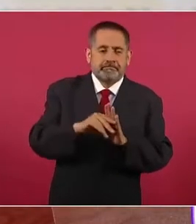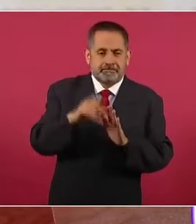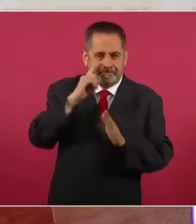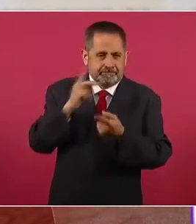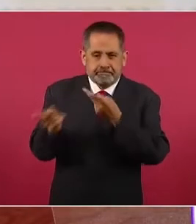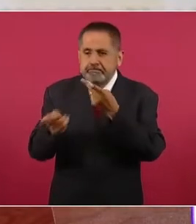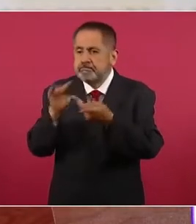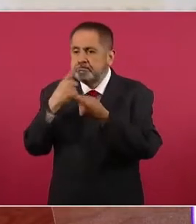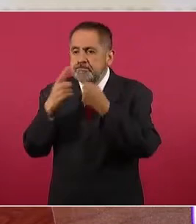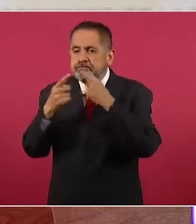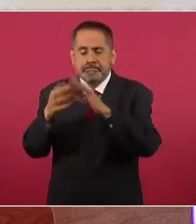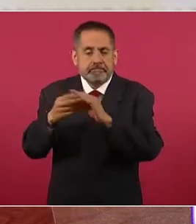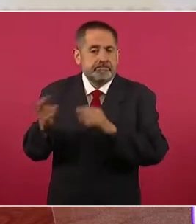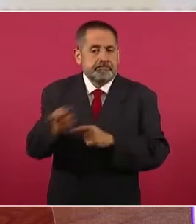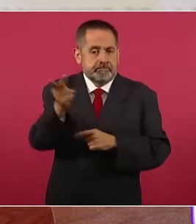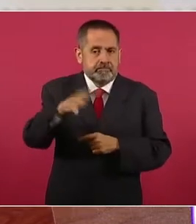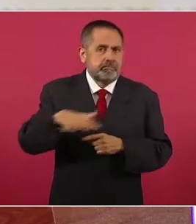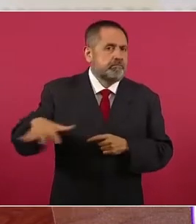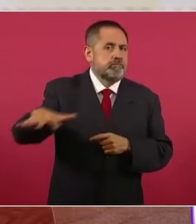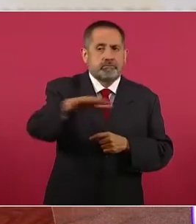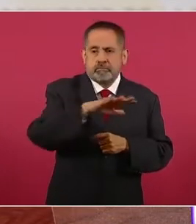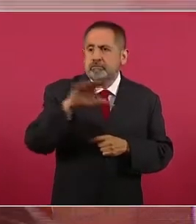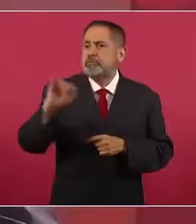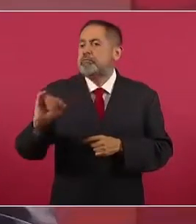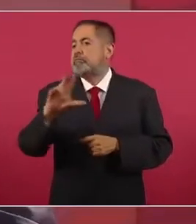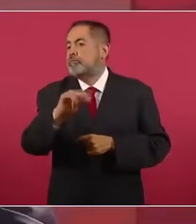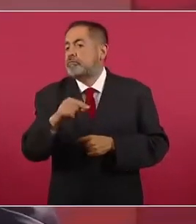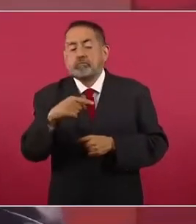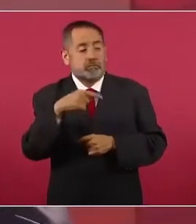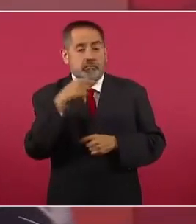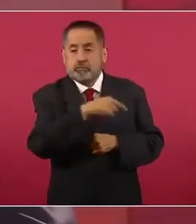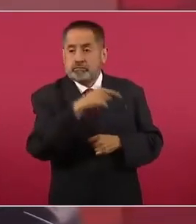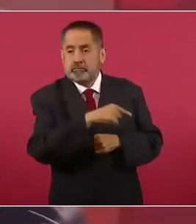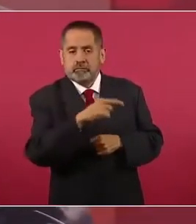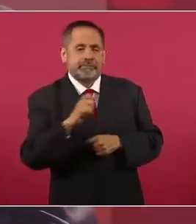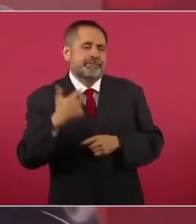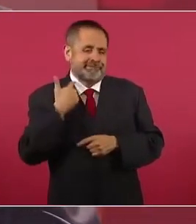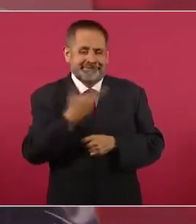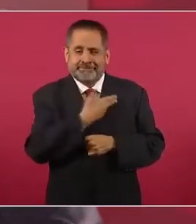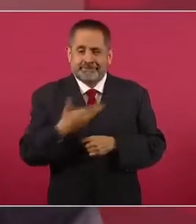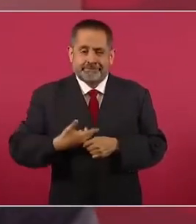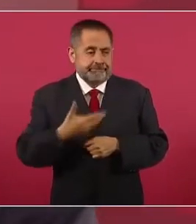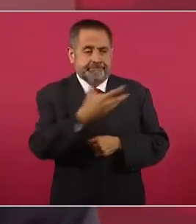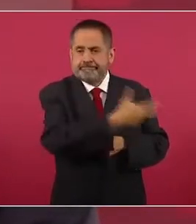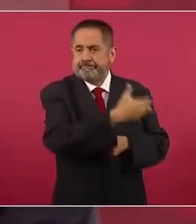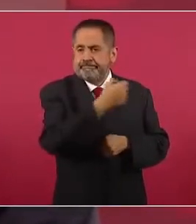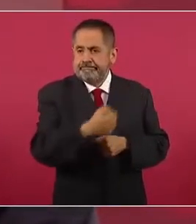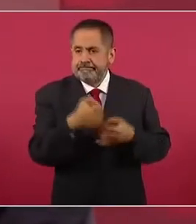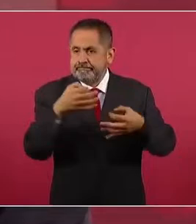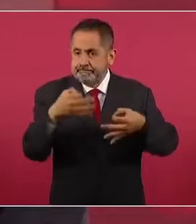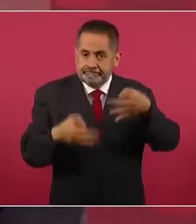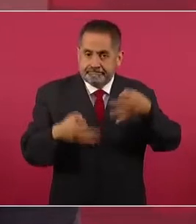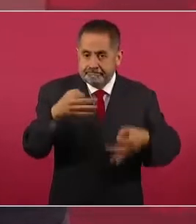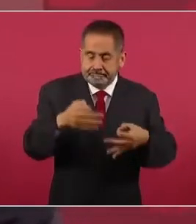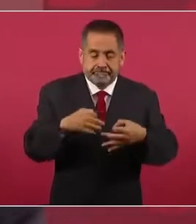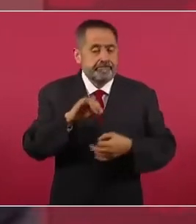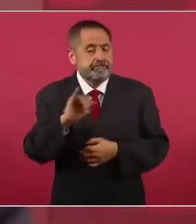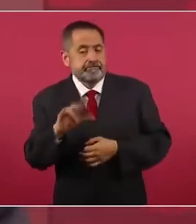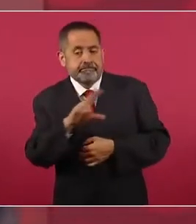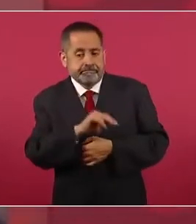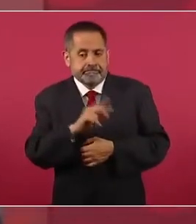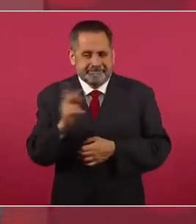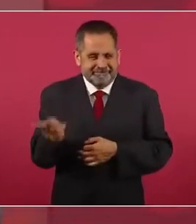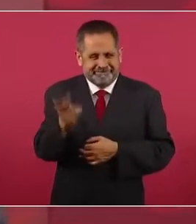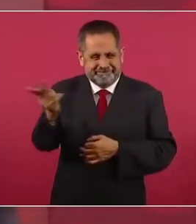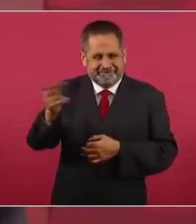consulta sobre este asunto, si el pueblo quería o no, si le